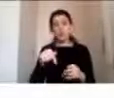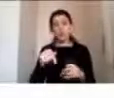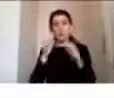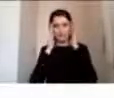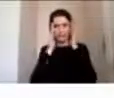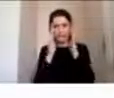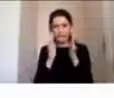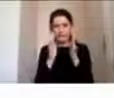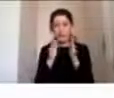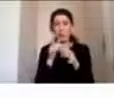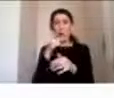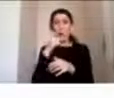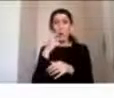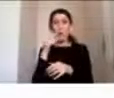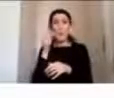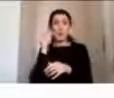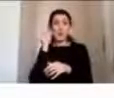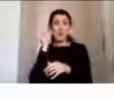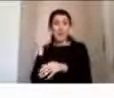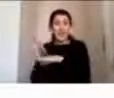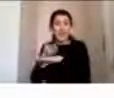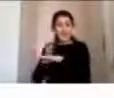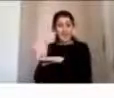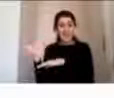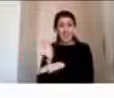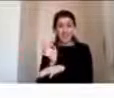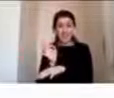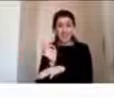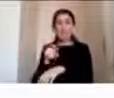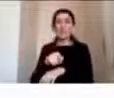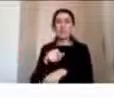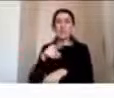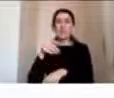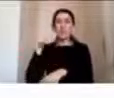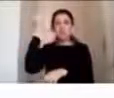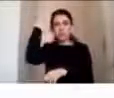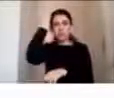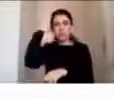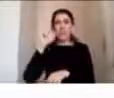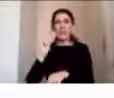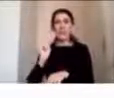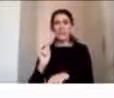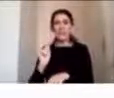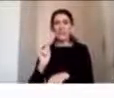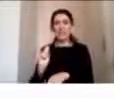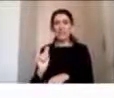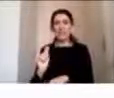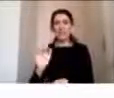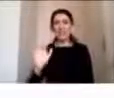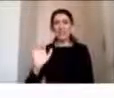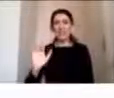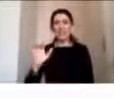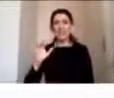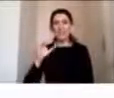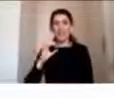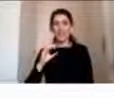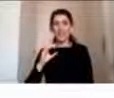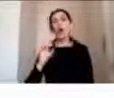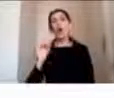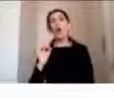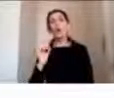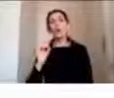Miguel e Ingrid está puesto en los traumatismos cráneo encefálico o lo que llamamos TEC o eran en las presentaciones como TCE